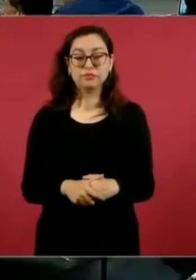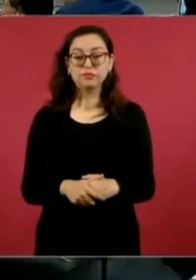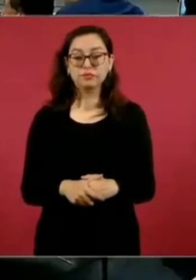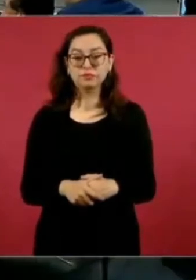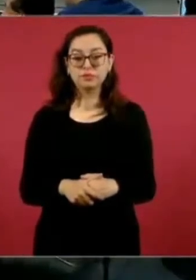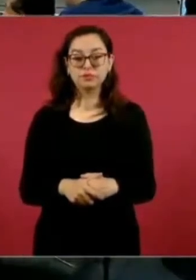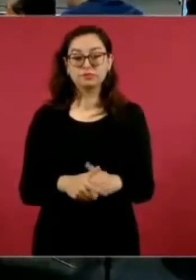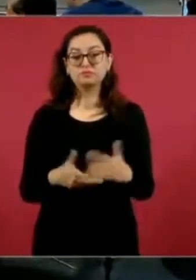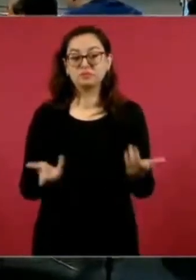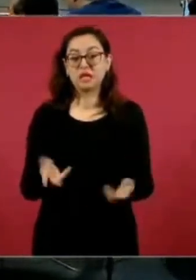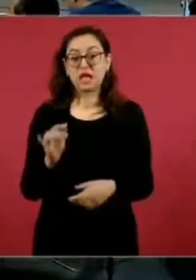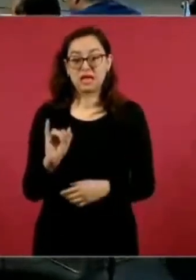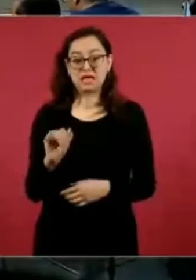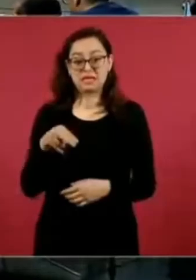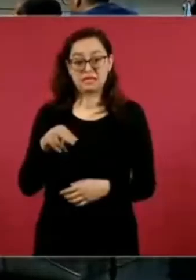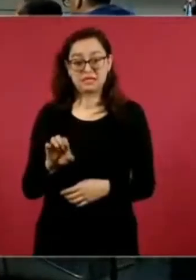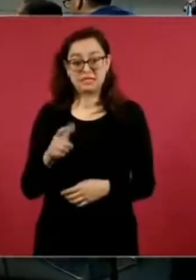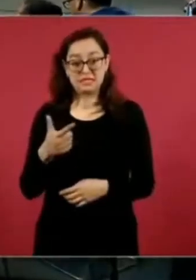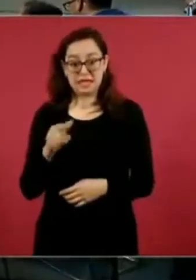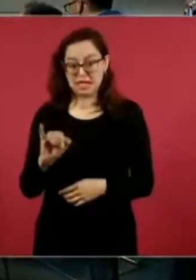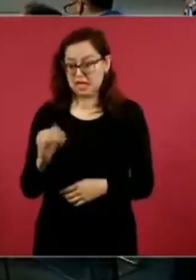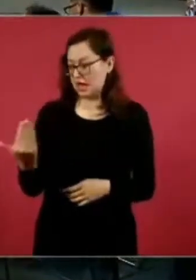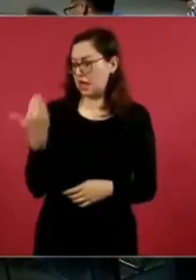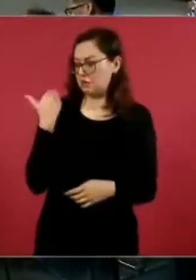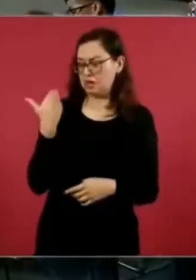Es del Inegi, acaba de salir.